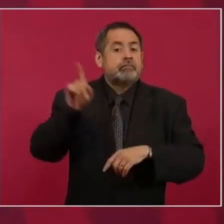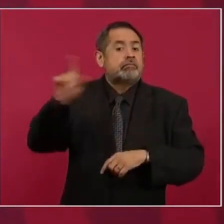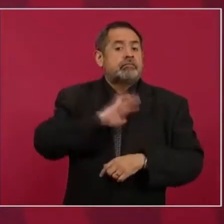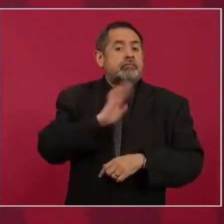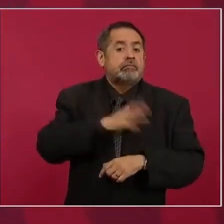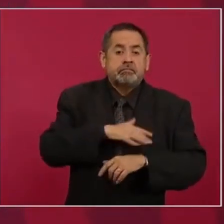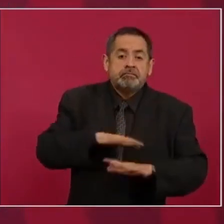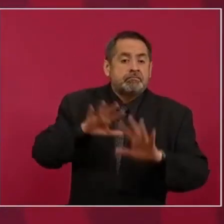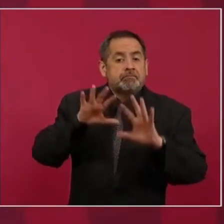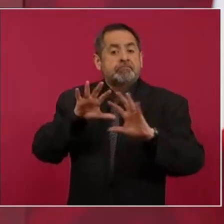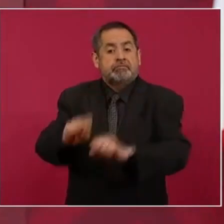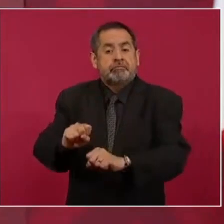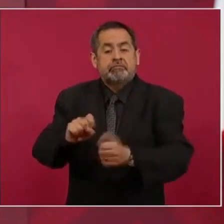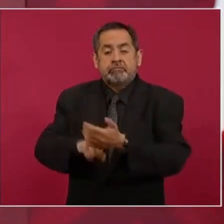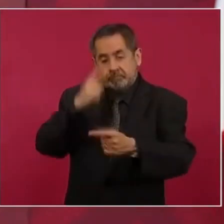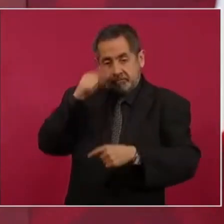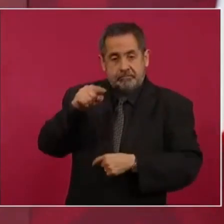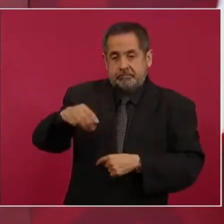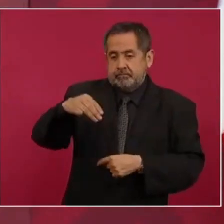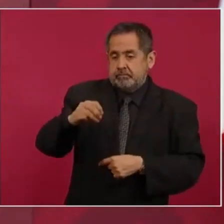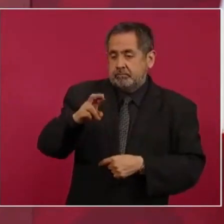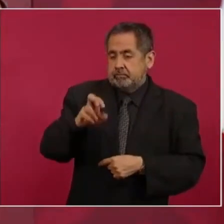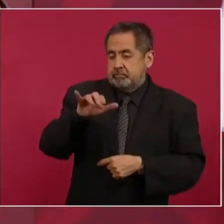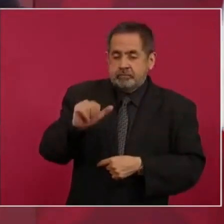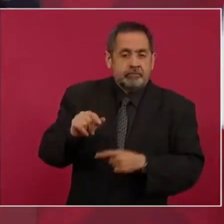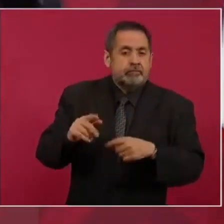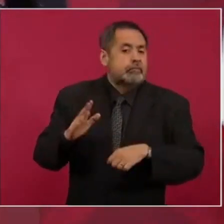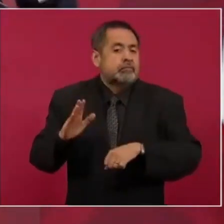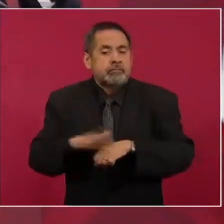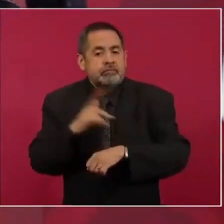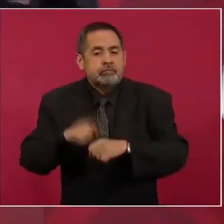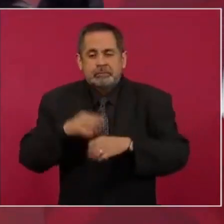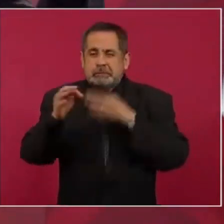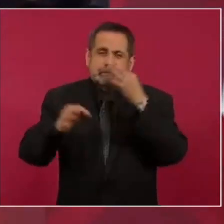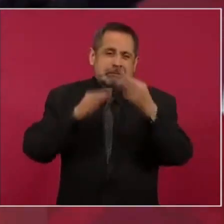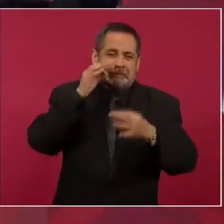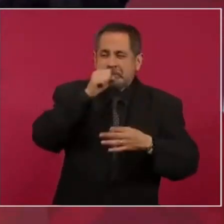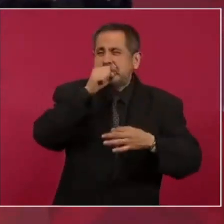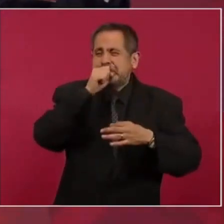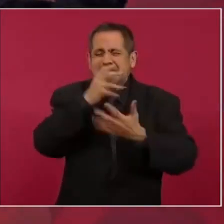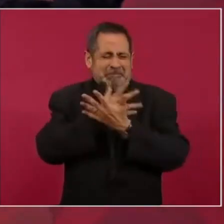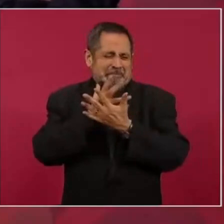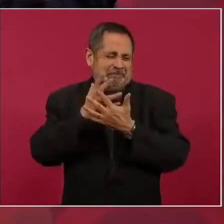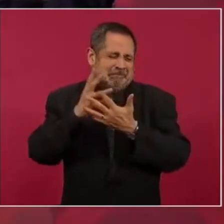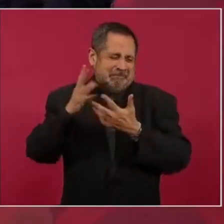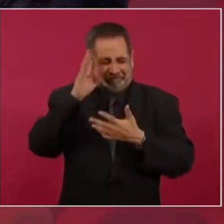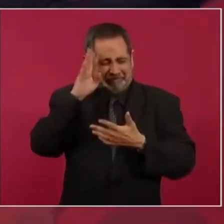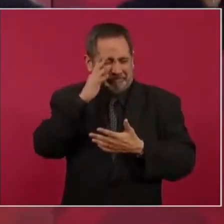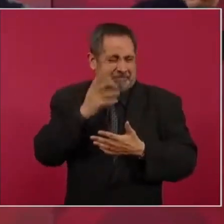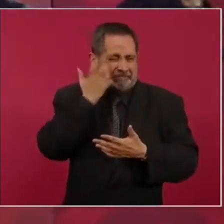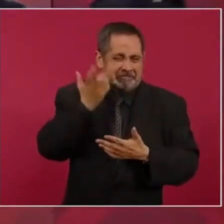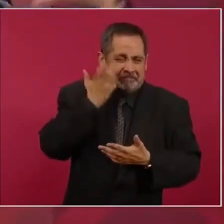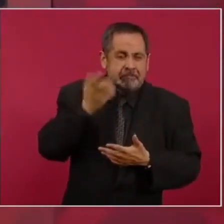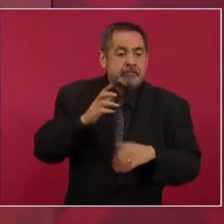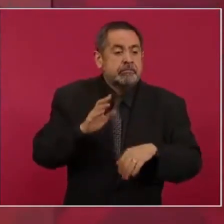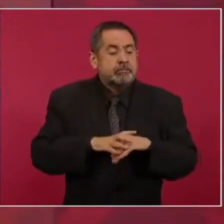pero todo propagandísticamente hablando, porque les